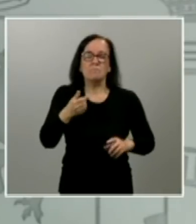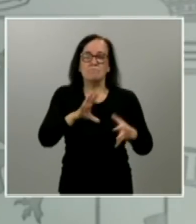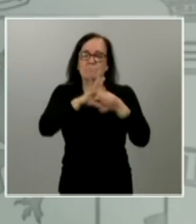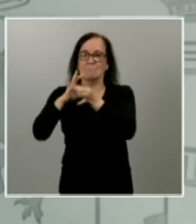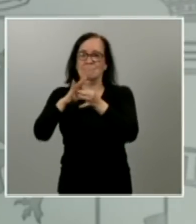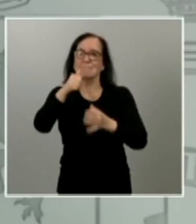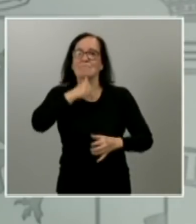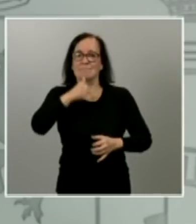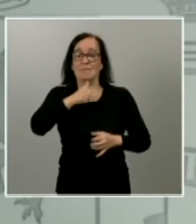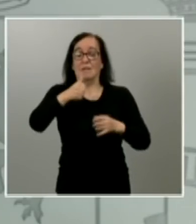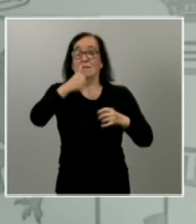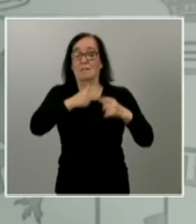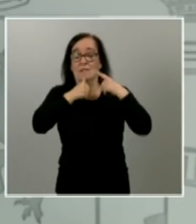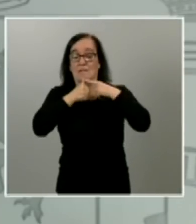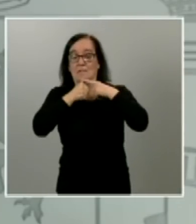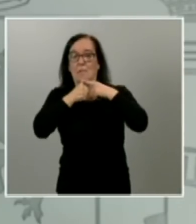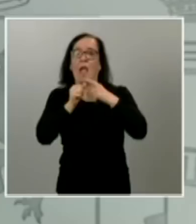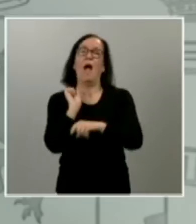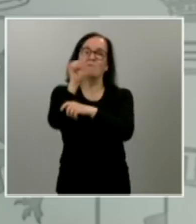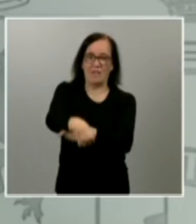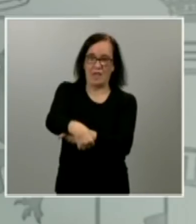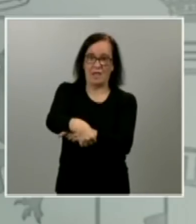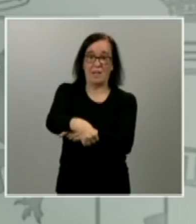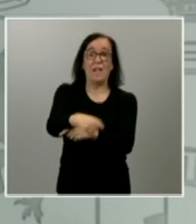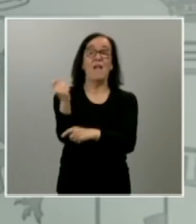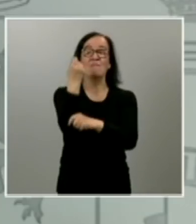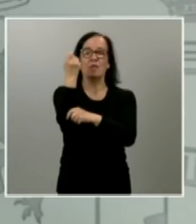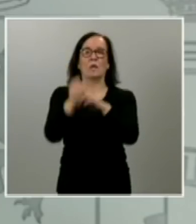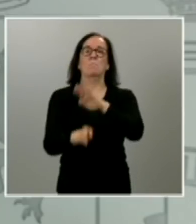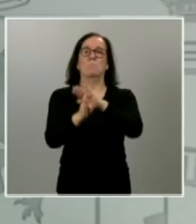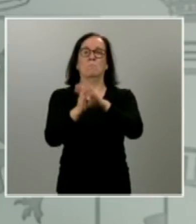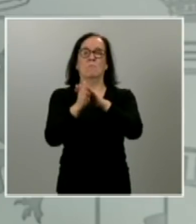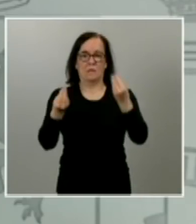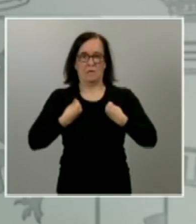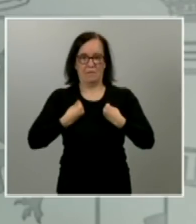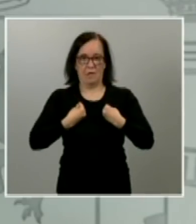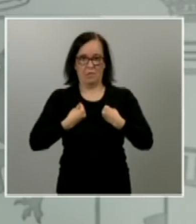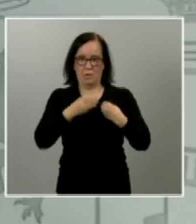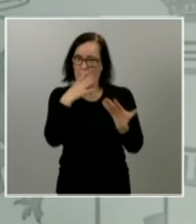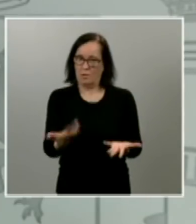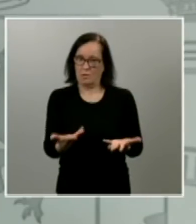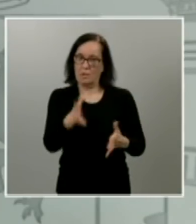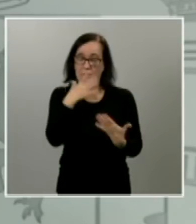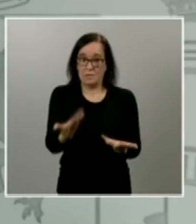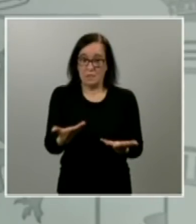resistencia para vencer y victoria para vivir quiero deciros también a los mayores